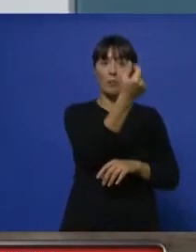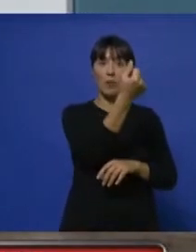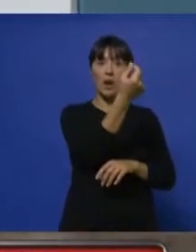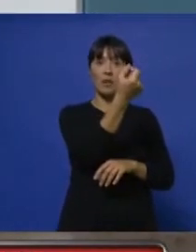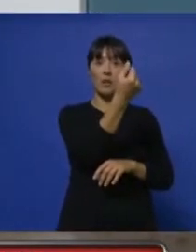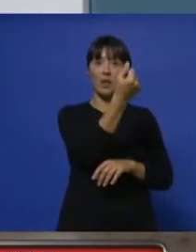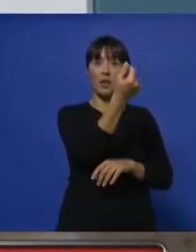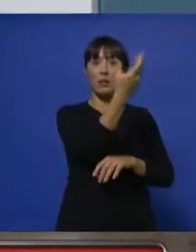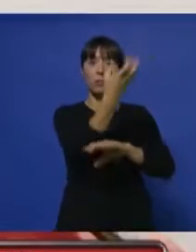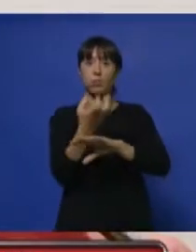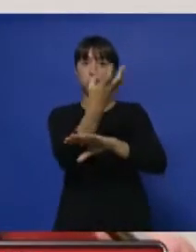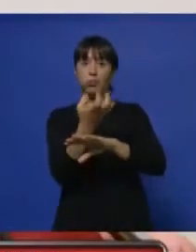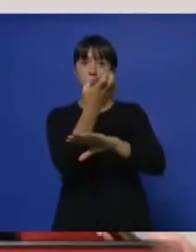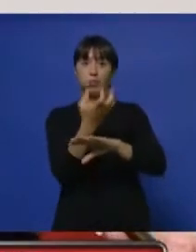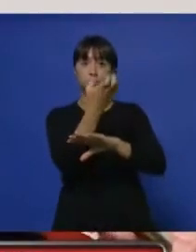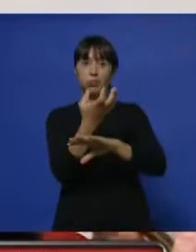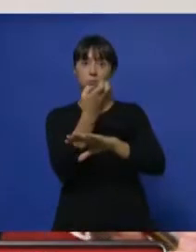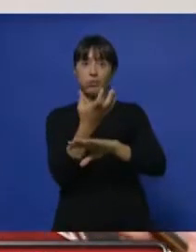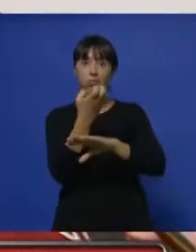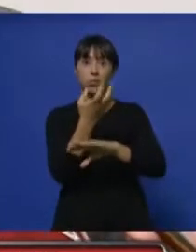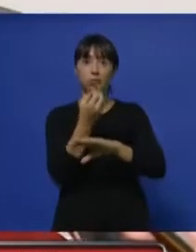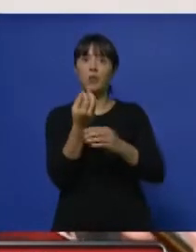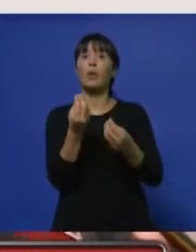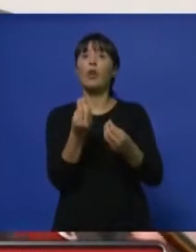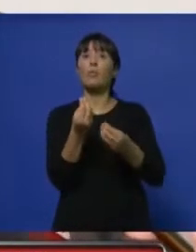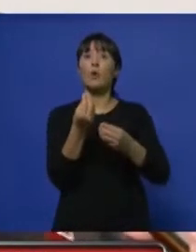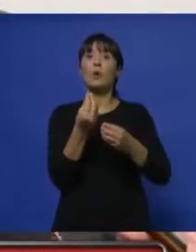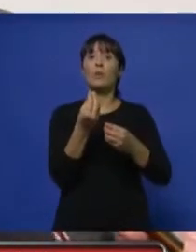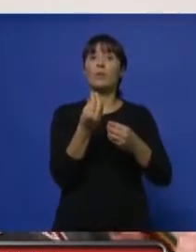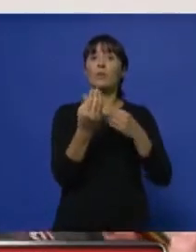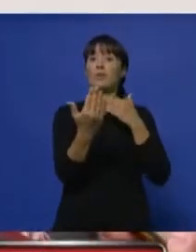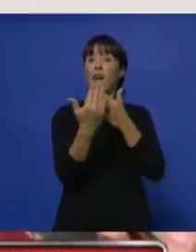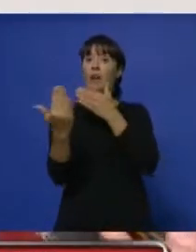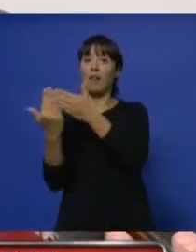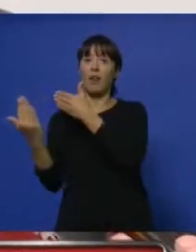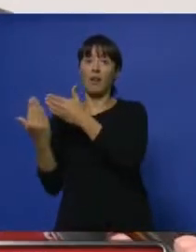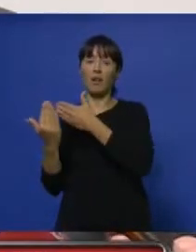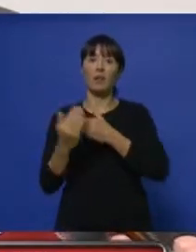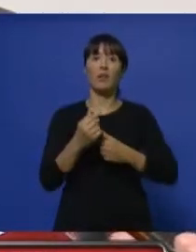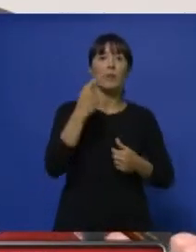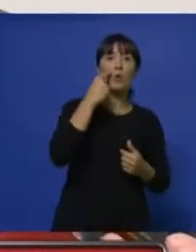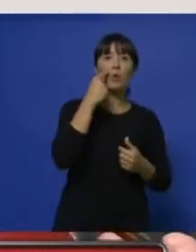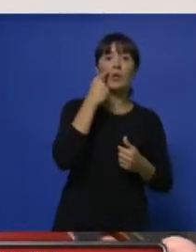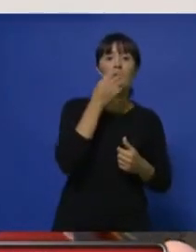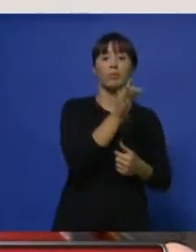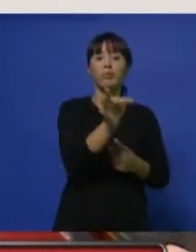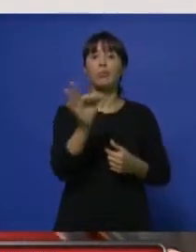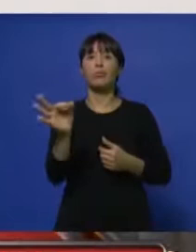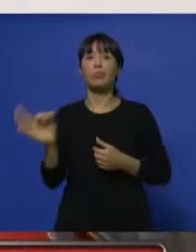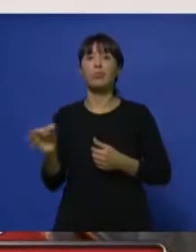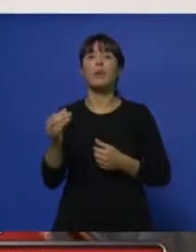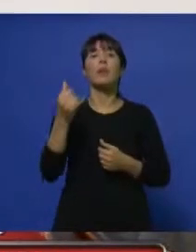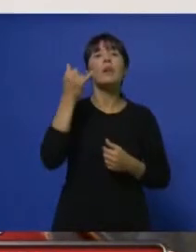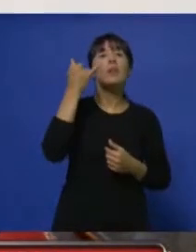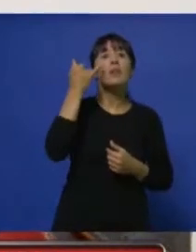disponibilidad inmediata y cercana a su domicilio para poder hacerlo, ¿no? Así que ya vamos a determinar la fecha,